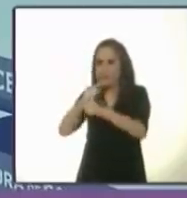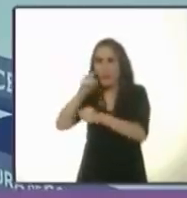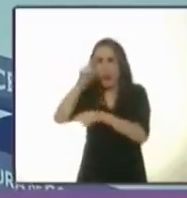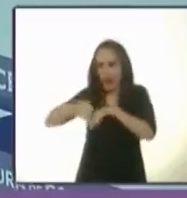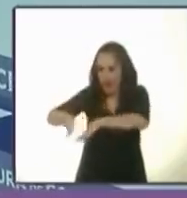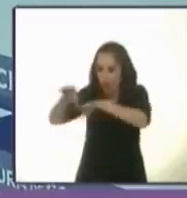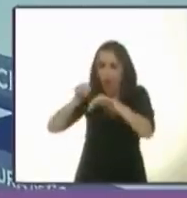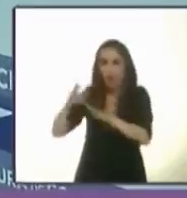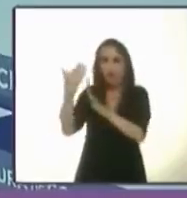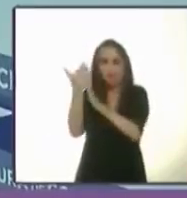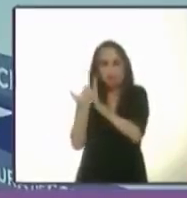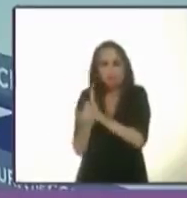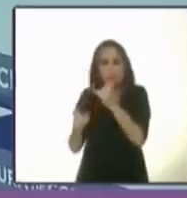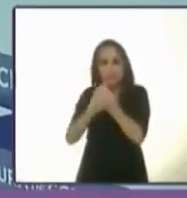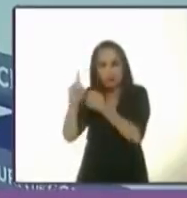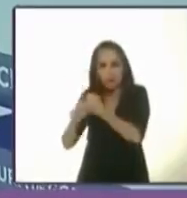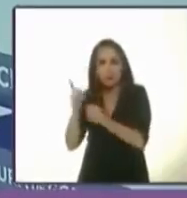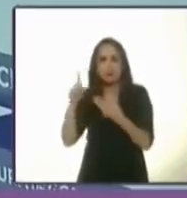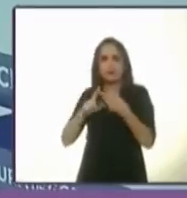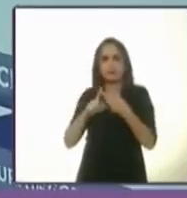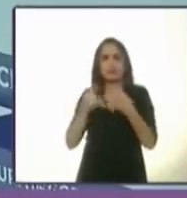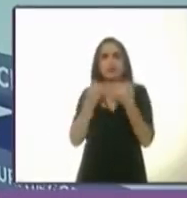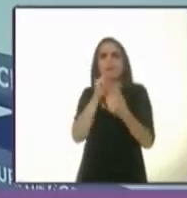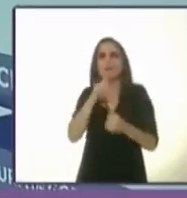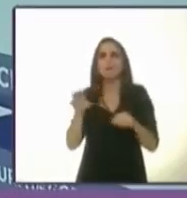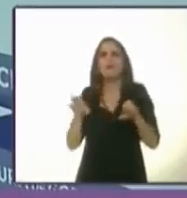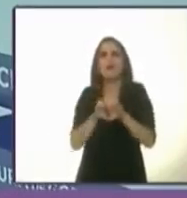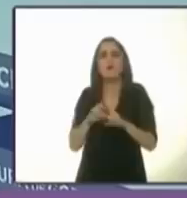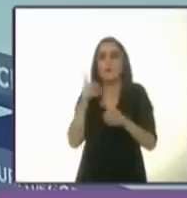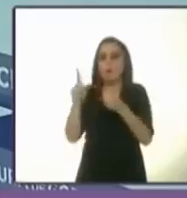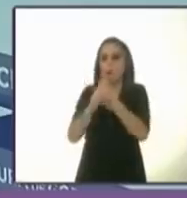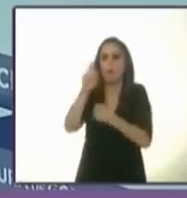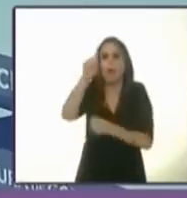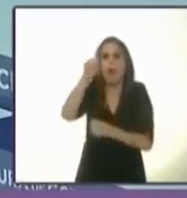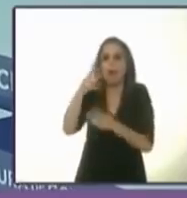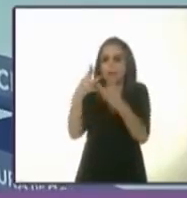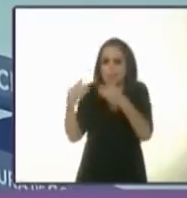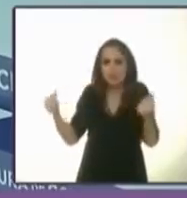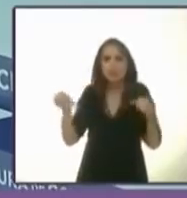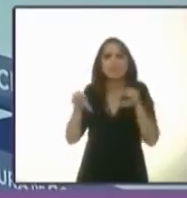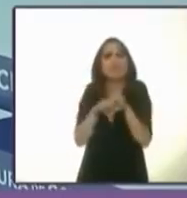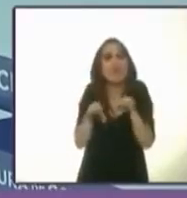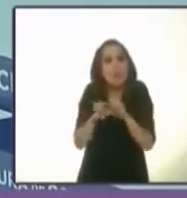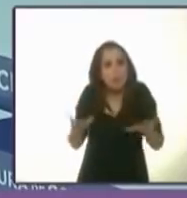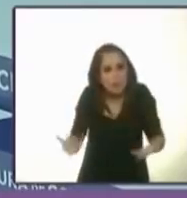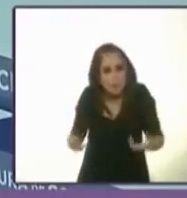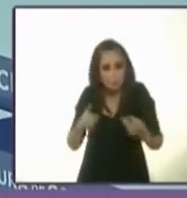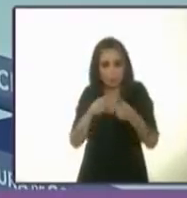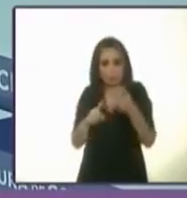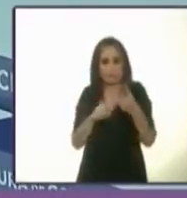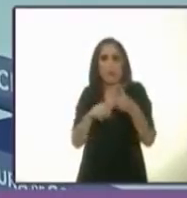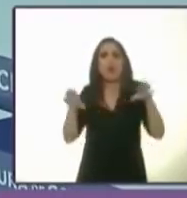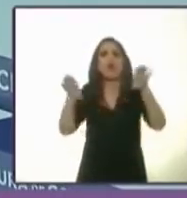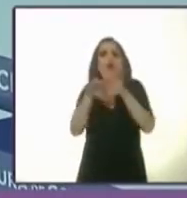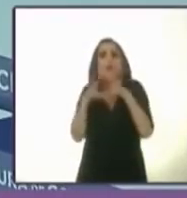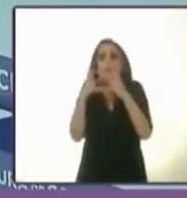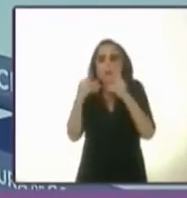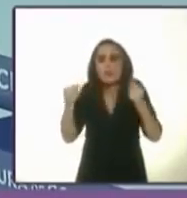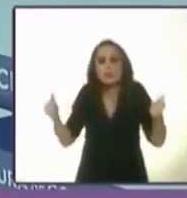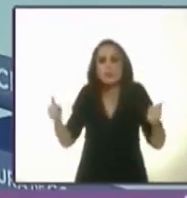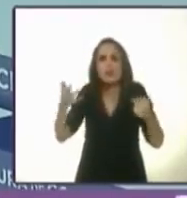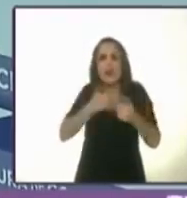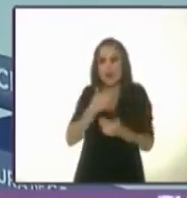uso o más bien el cómo vamos a resolver el problema del agua, cómo vamos a resolver el problema de los